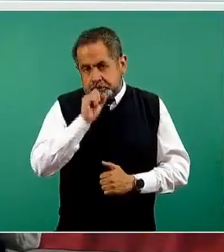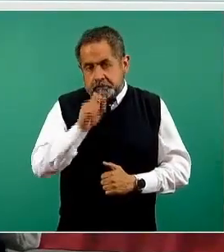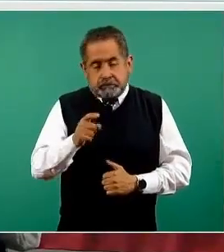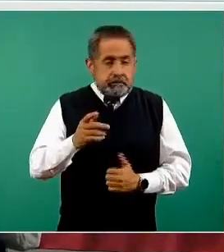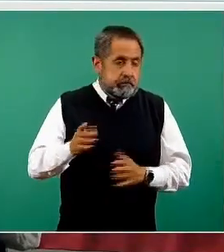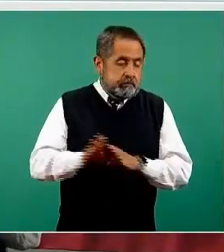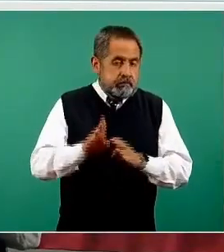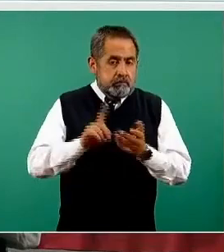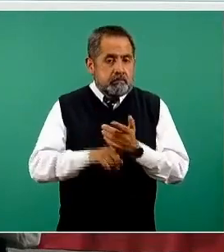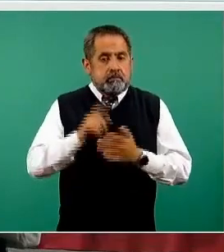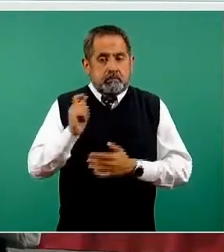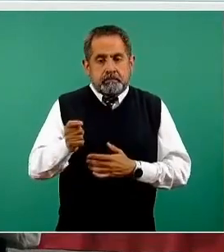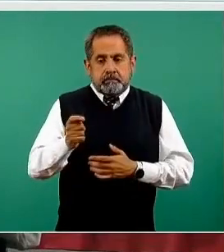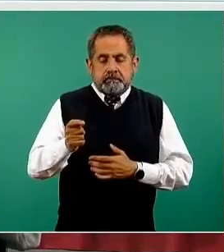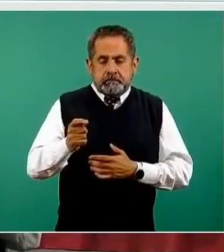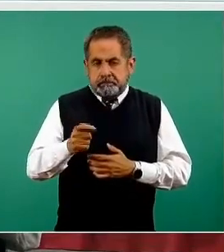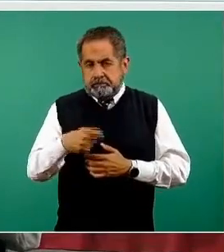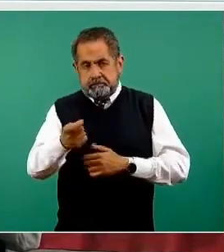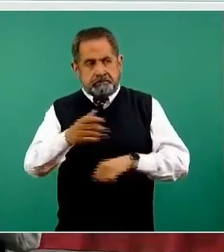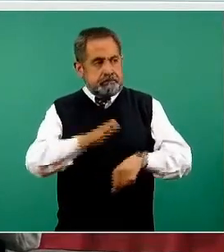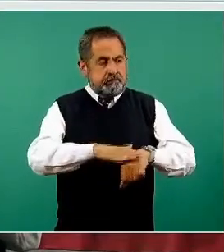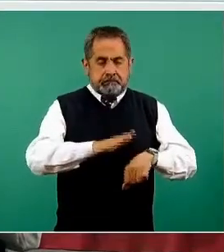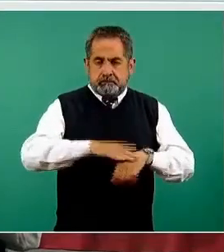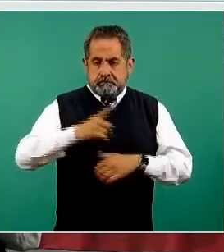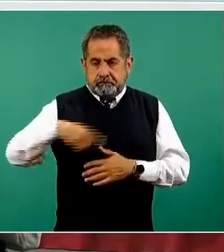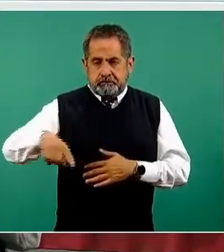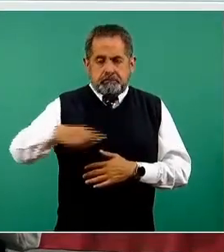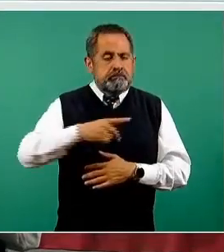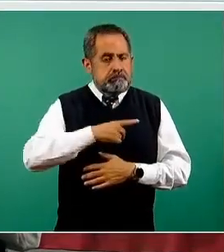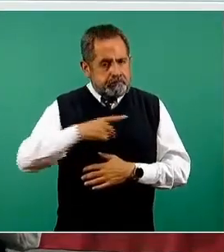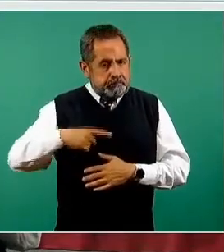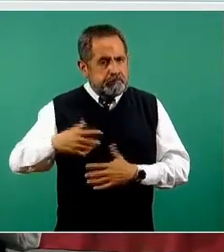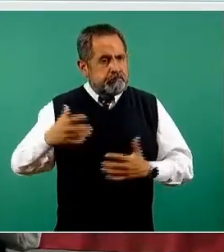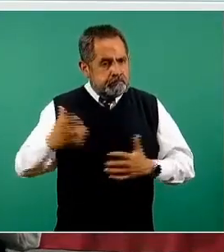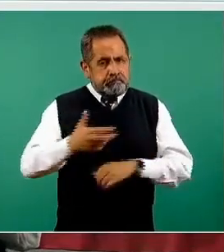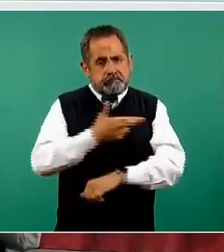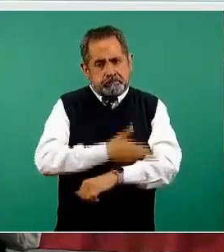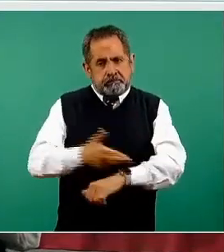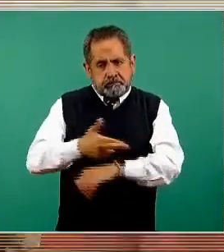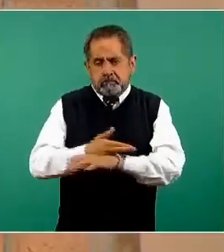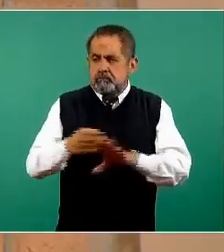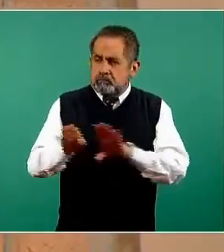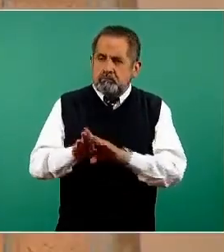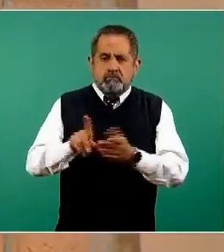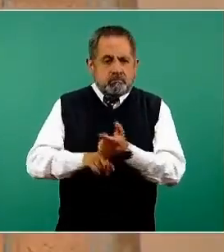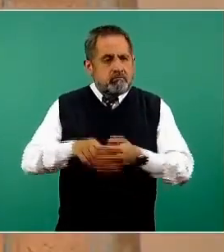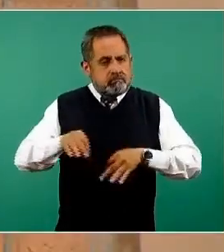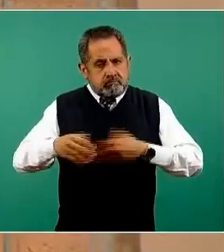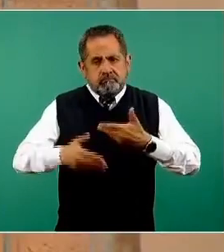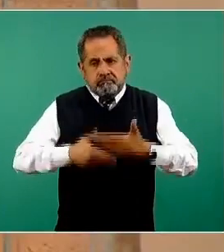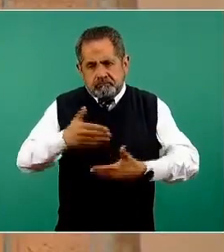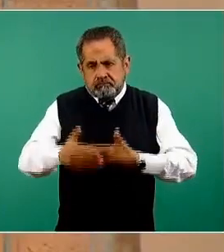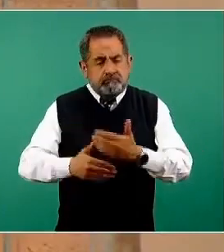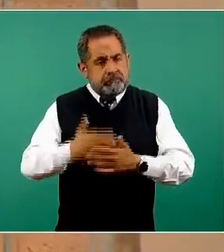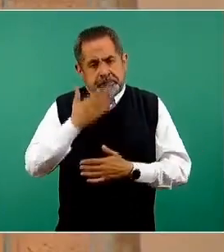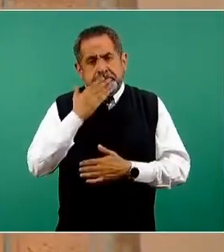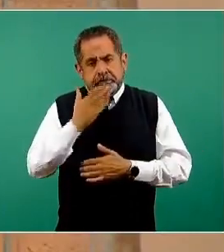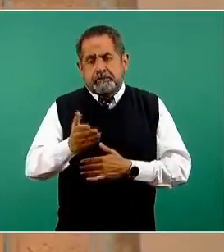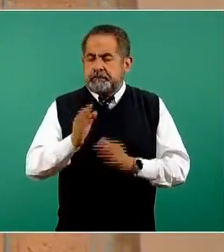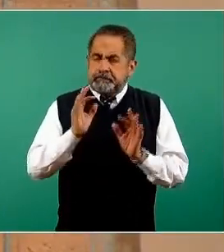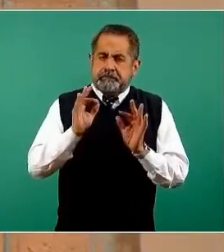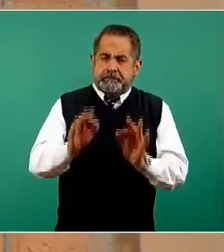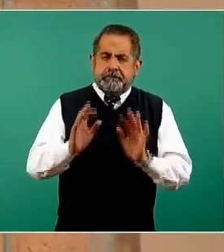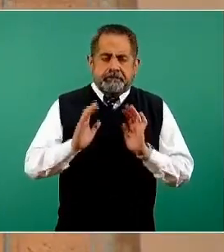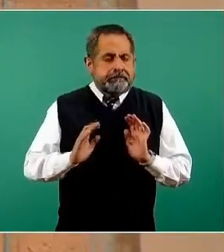representa un llamado a que ahora ya podemos nuevamente realizar todas nuestras actividades o podemos dejar de lado